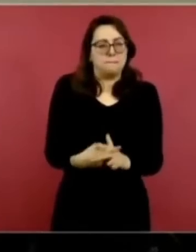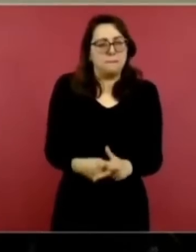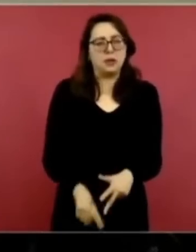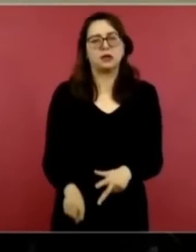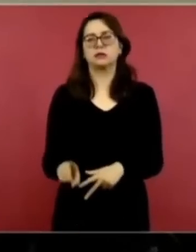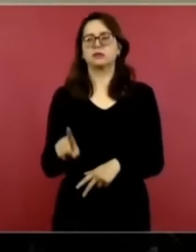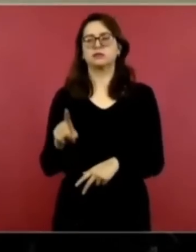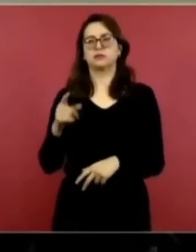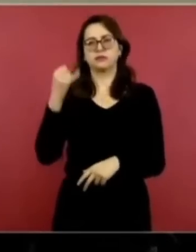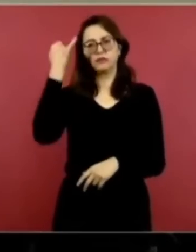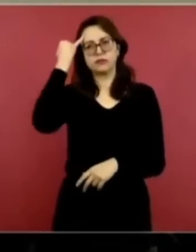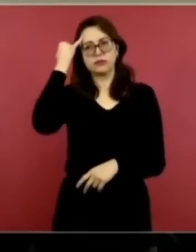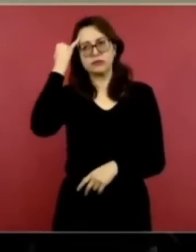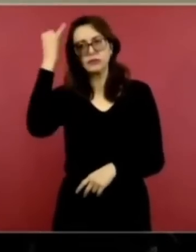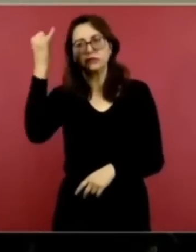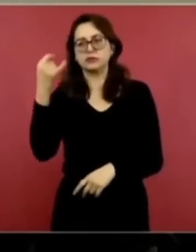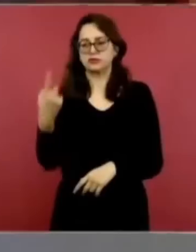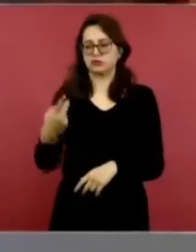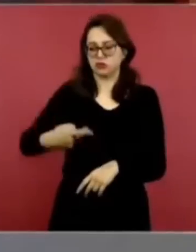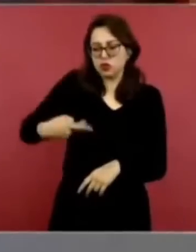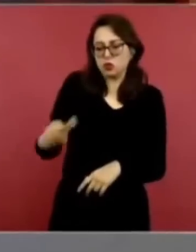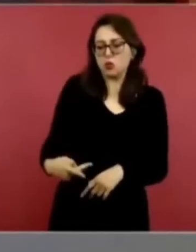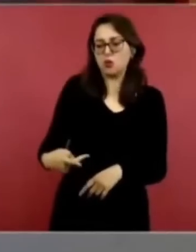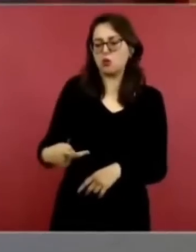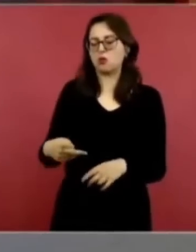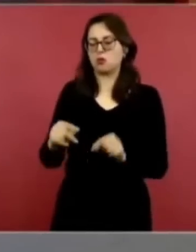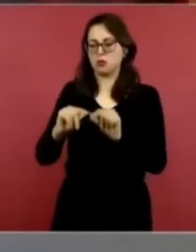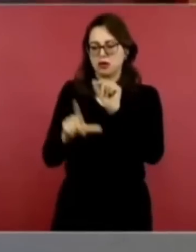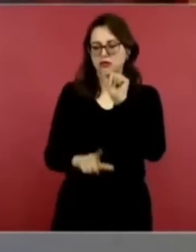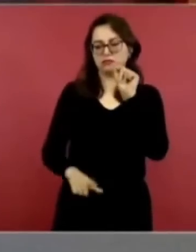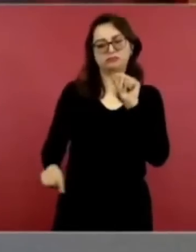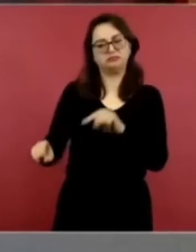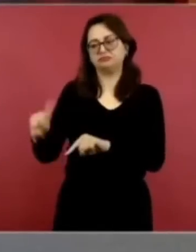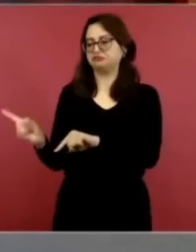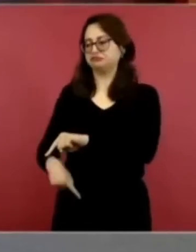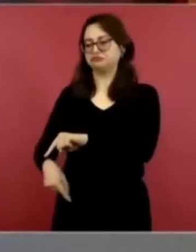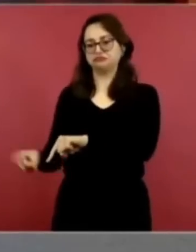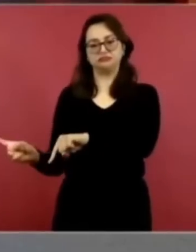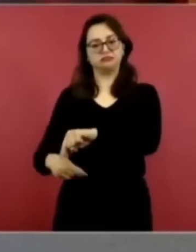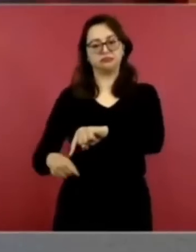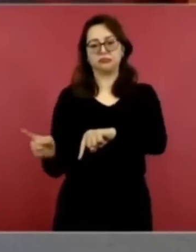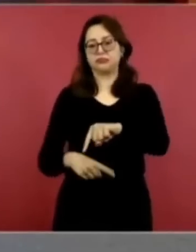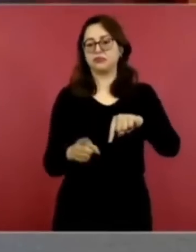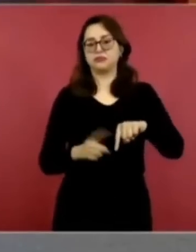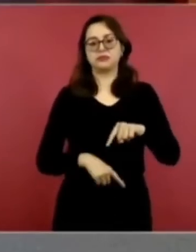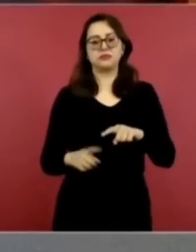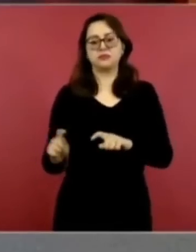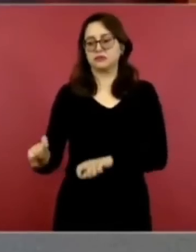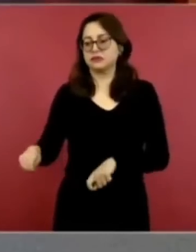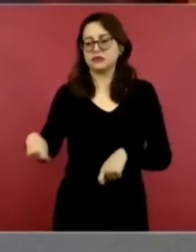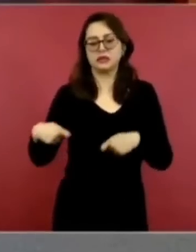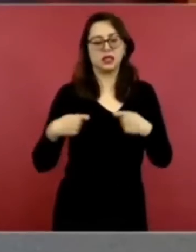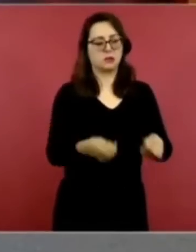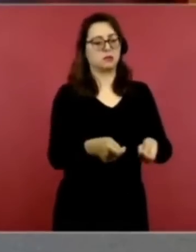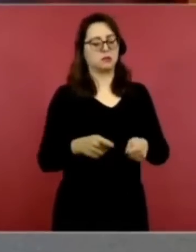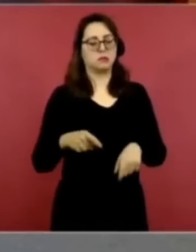todo lo que eran las tierras comunales, se